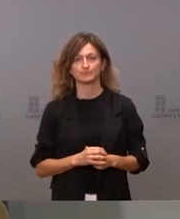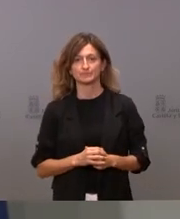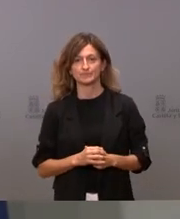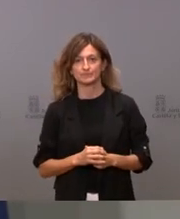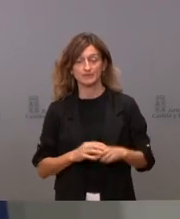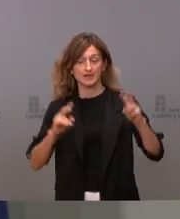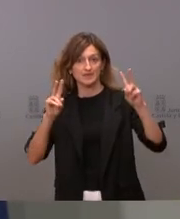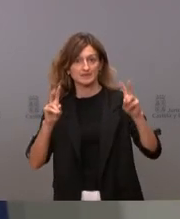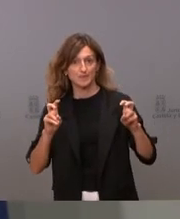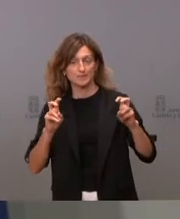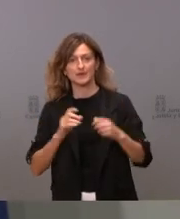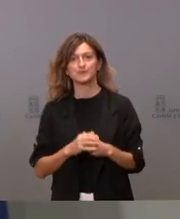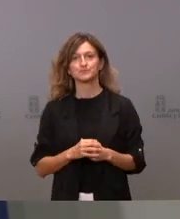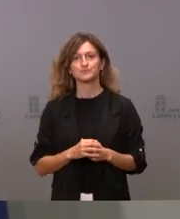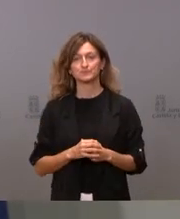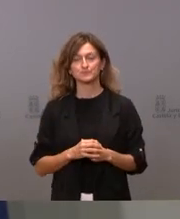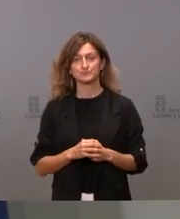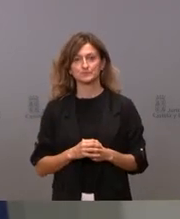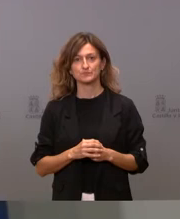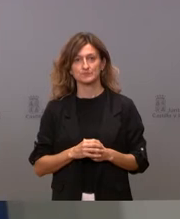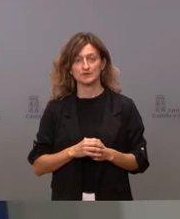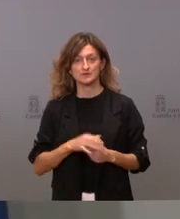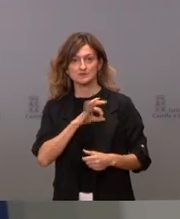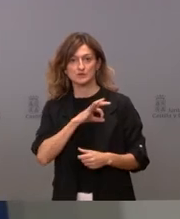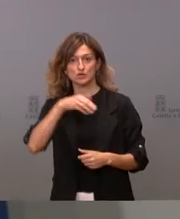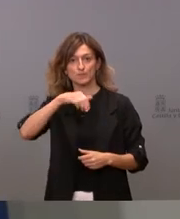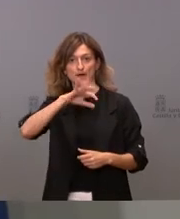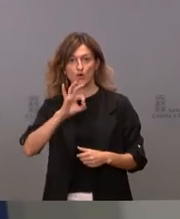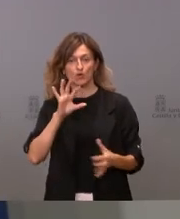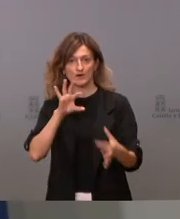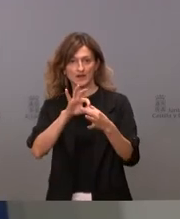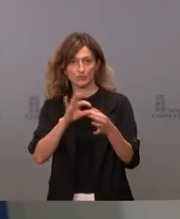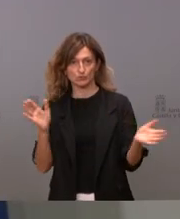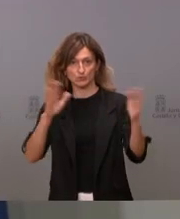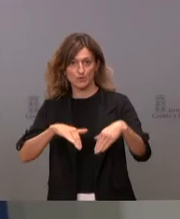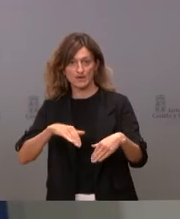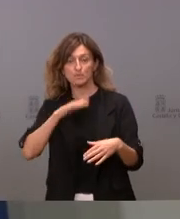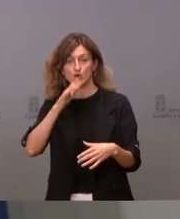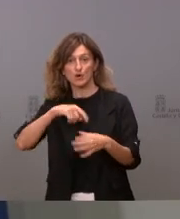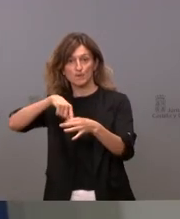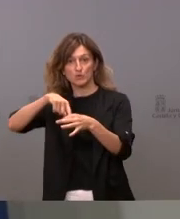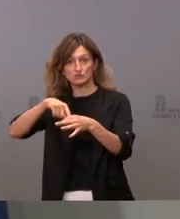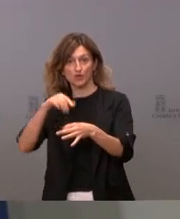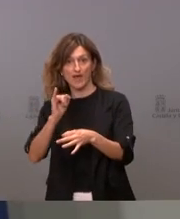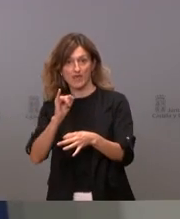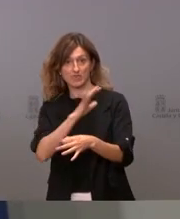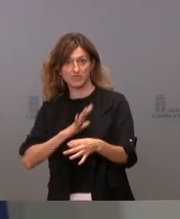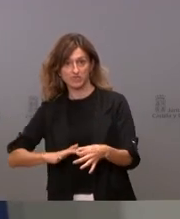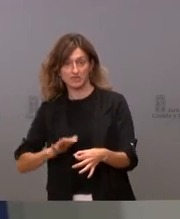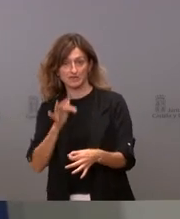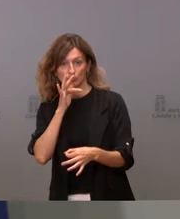Sobre el asunto de Martín Edmajo no tiene ninguna relación porque aún quedaban puestos vacantes que podrían haberse